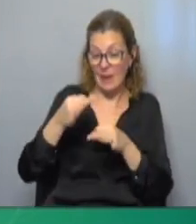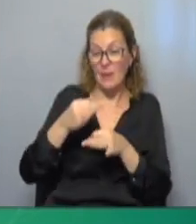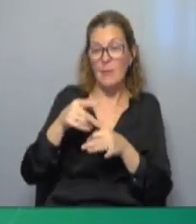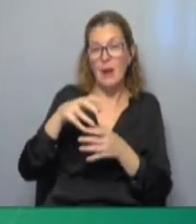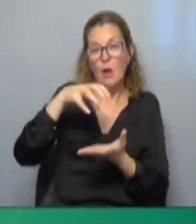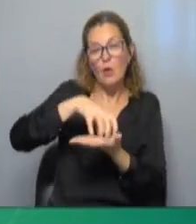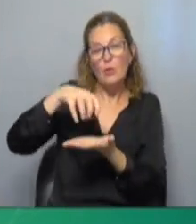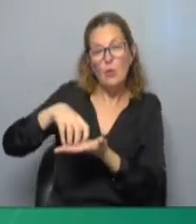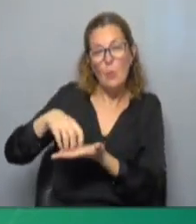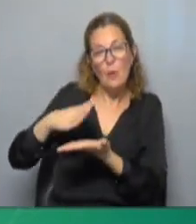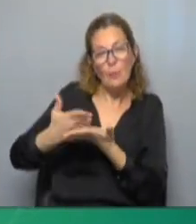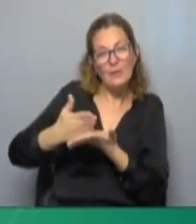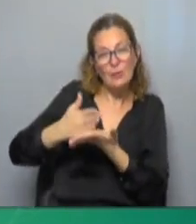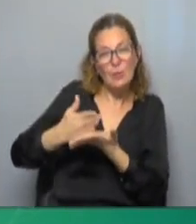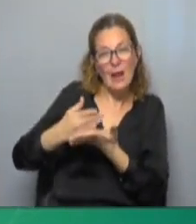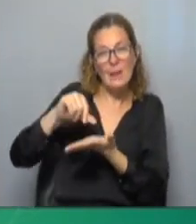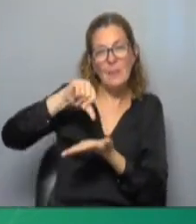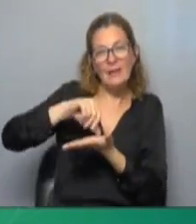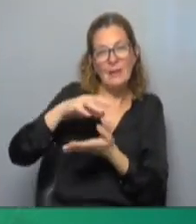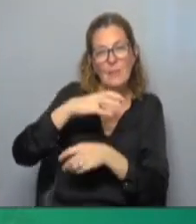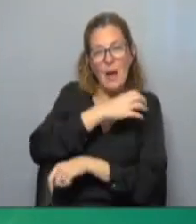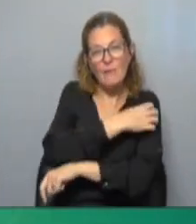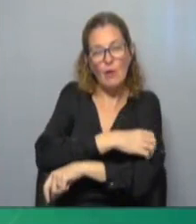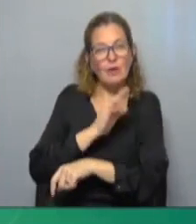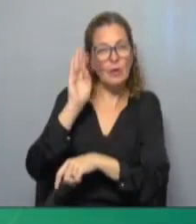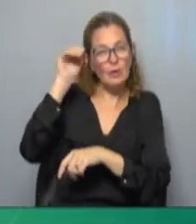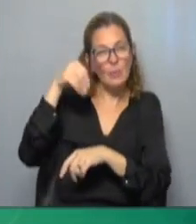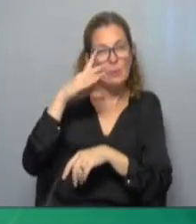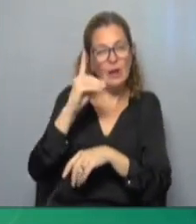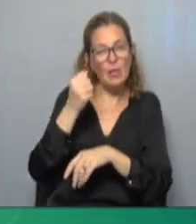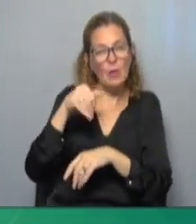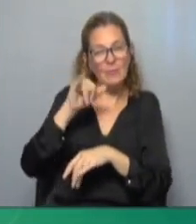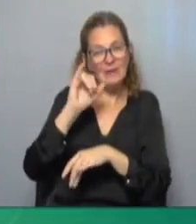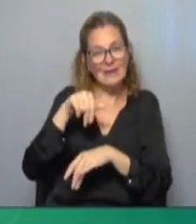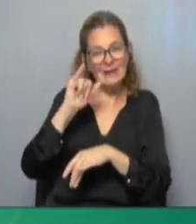estados insulares y países más vulnerables como la República Dominicana